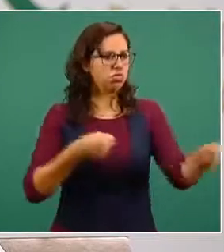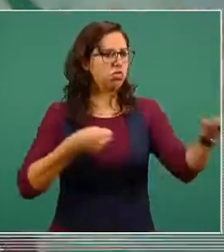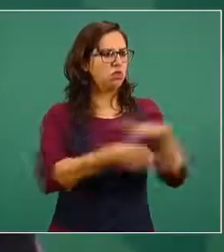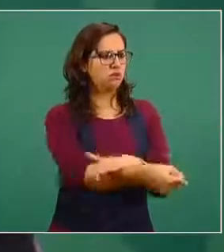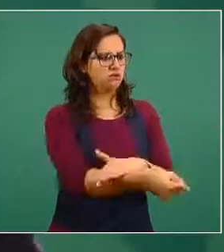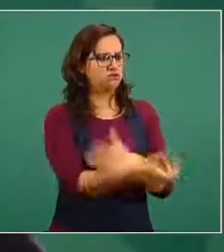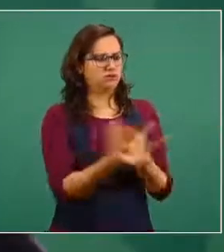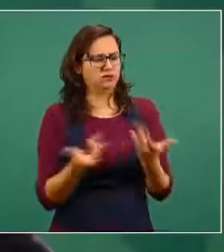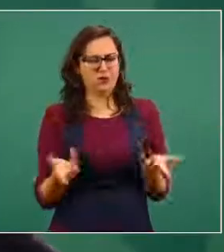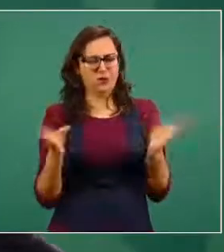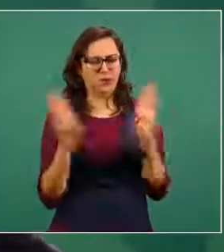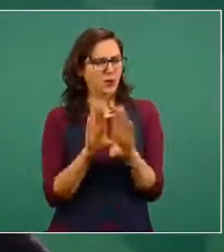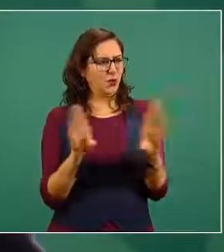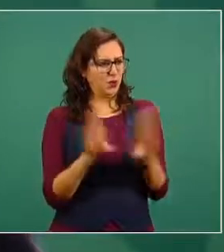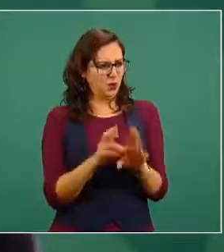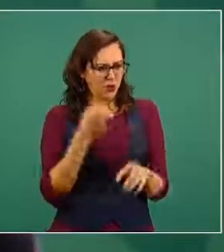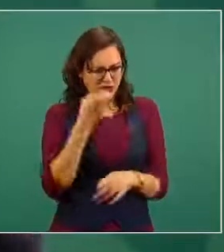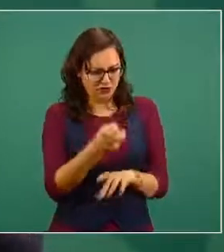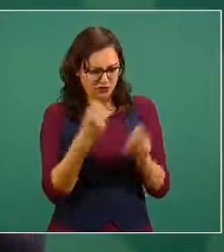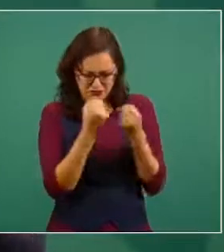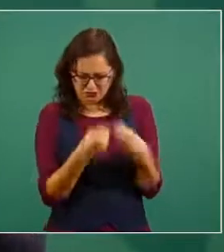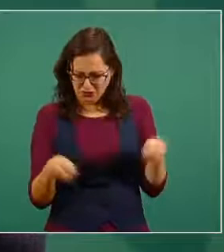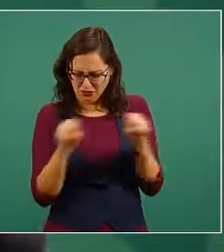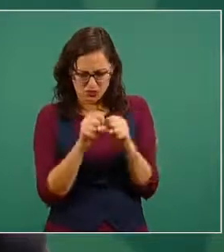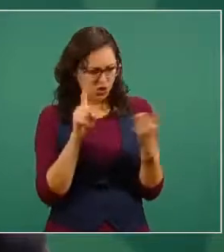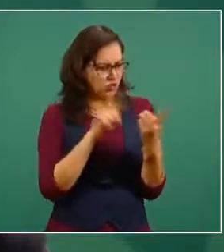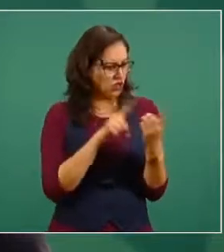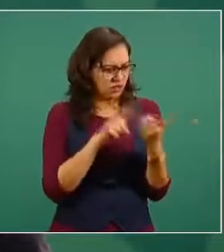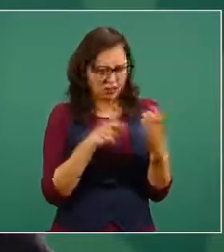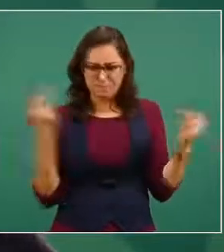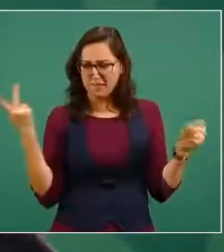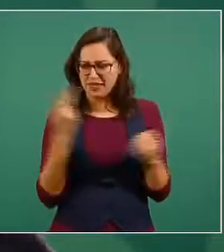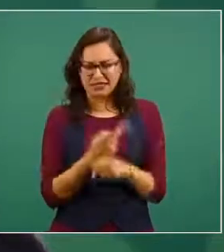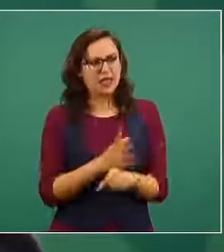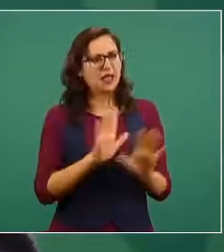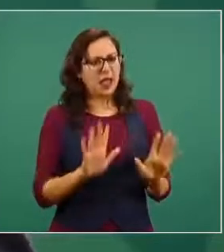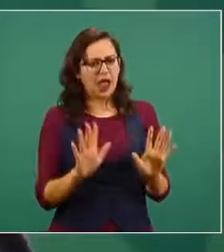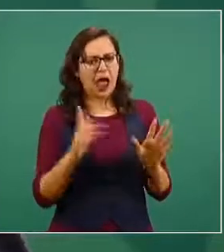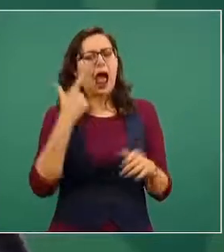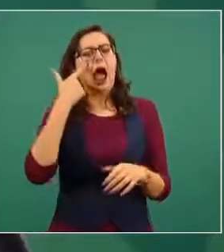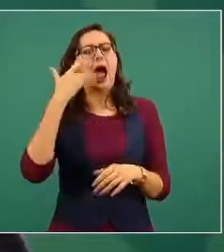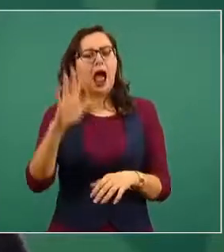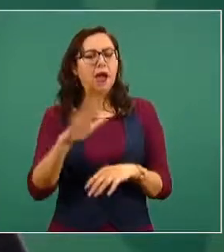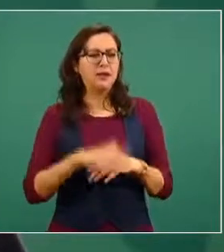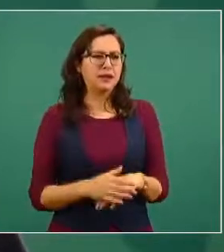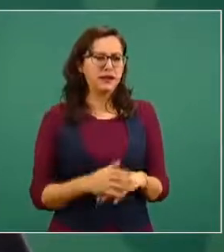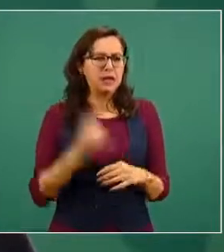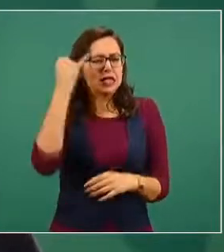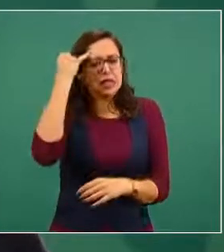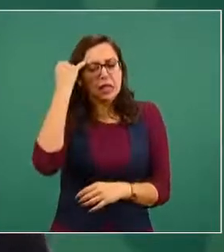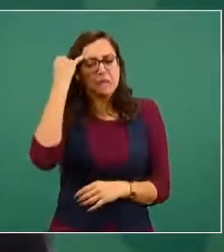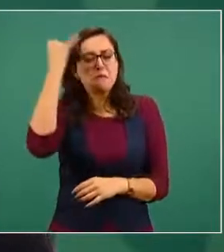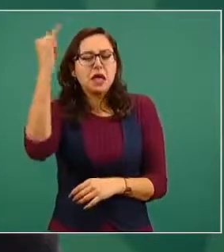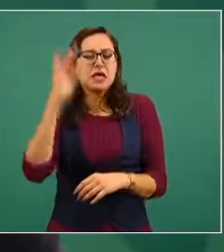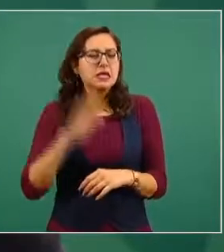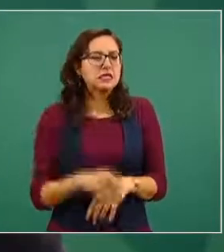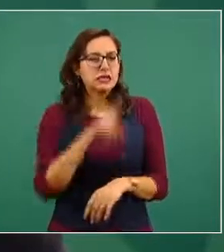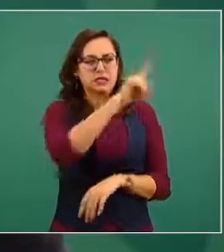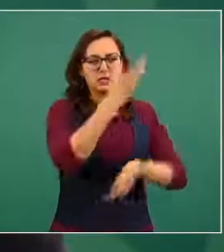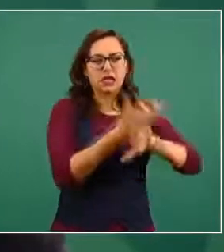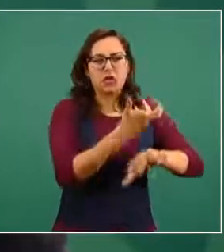del mundo. Piensen ustedes qué sucedería si el gobierno de Estados Unidos detiene al secretario de Defensa de Francia